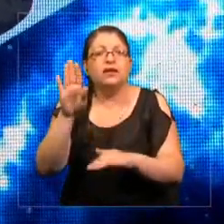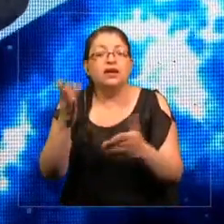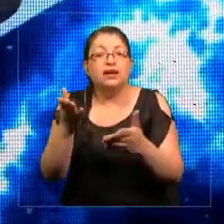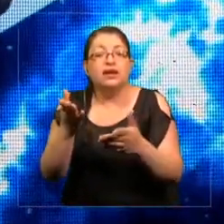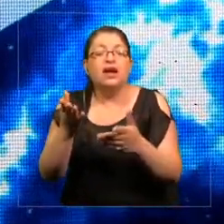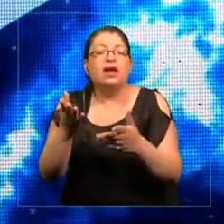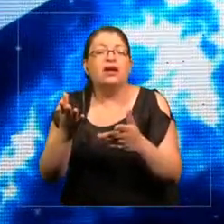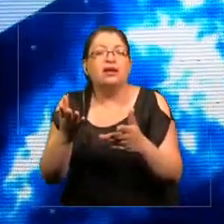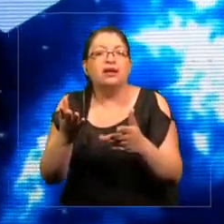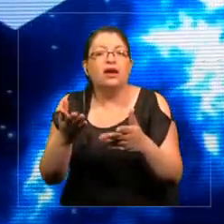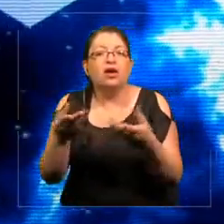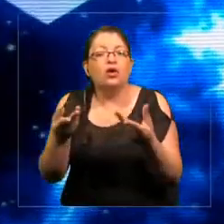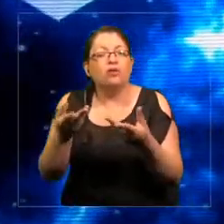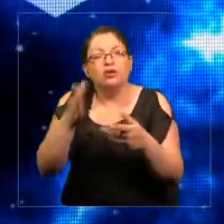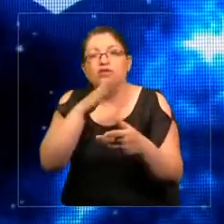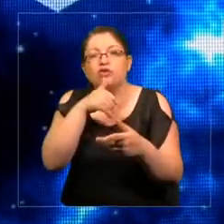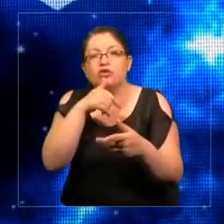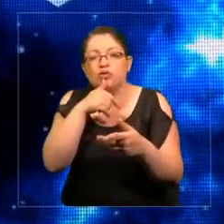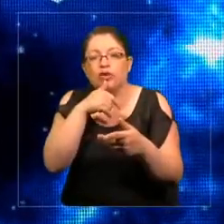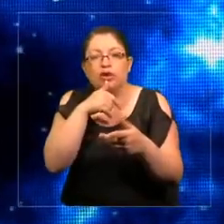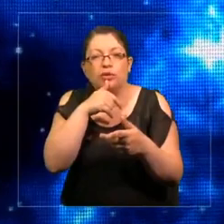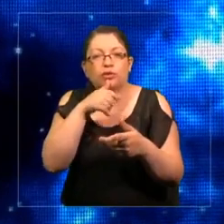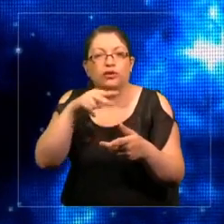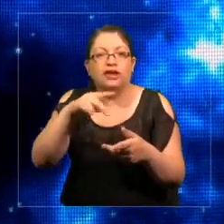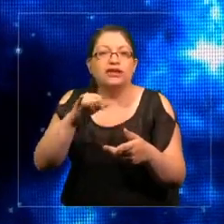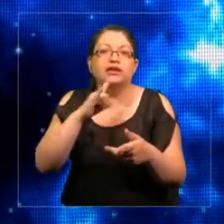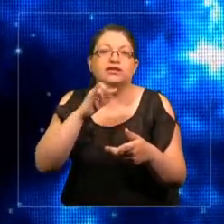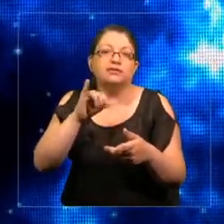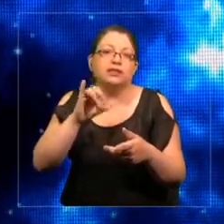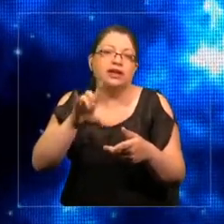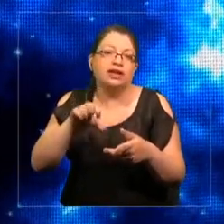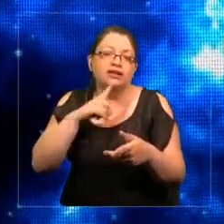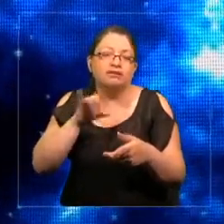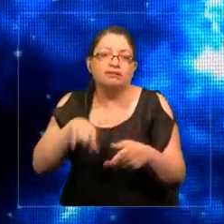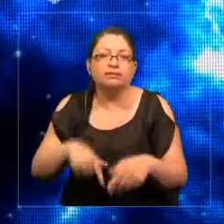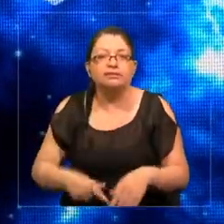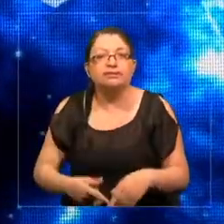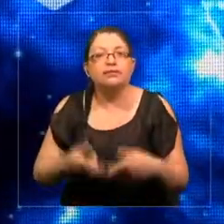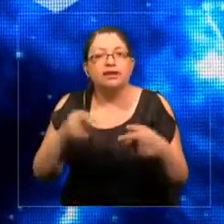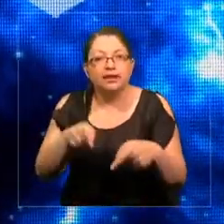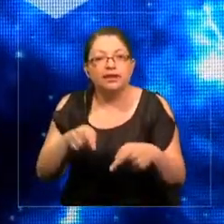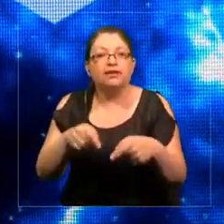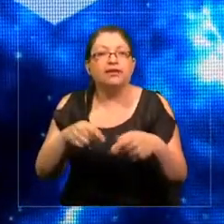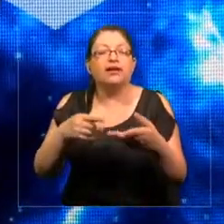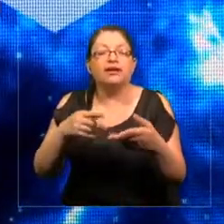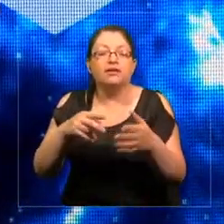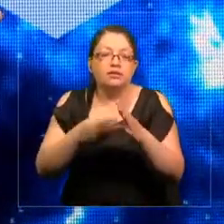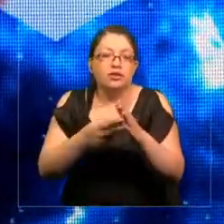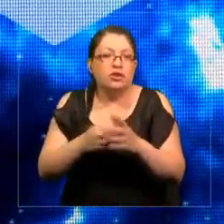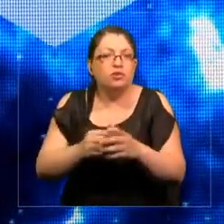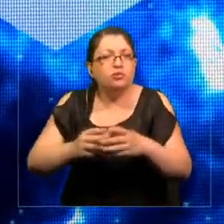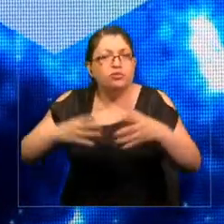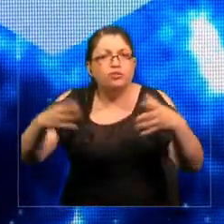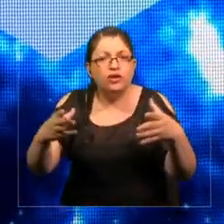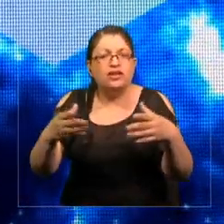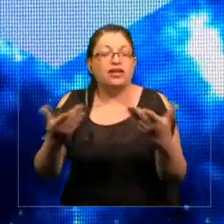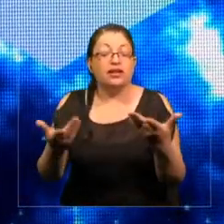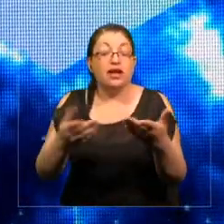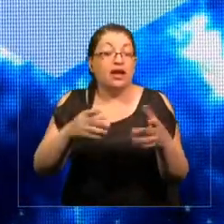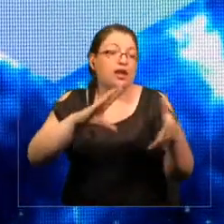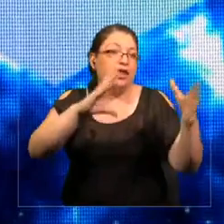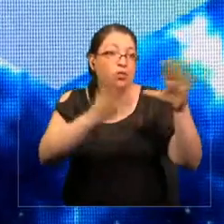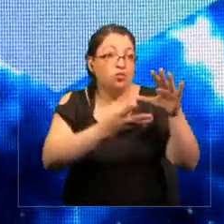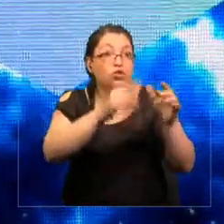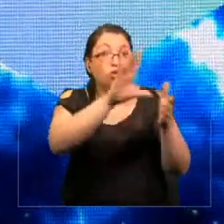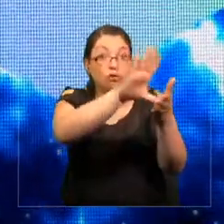deficiencias de micronutrientes. Y acá está este problema gigante. Está disminuyendo en muchas partes del mundo,